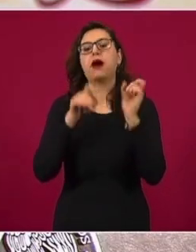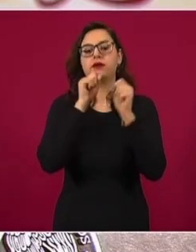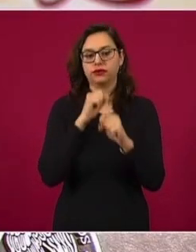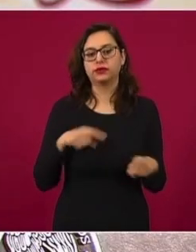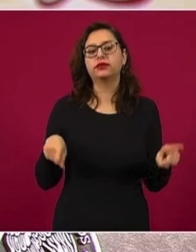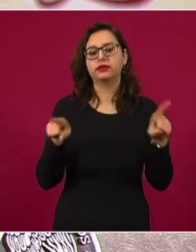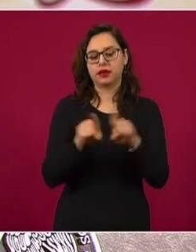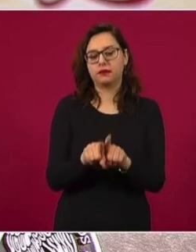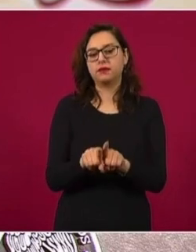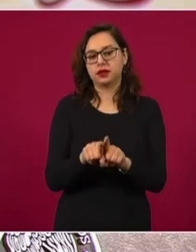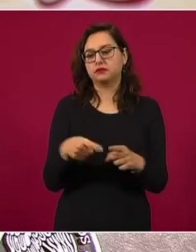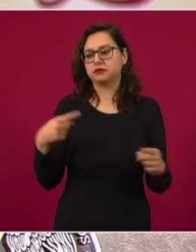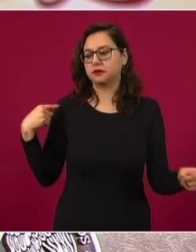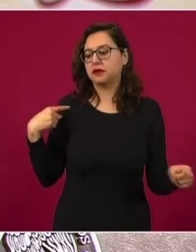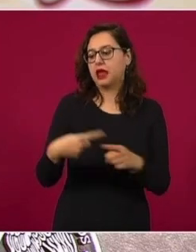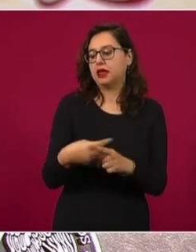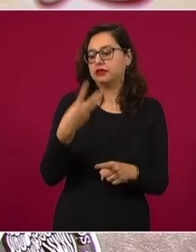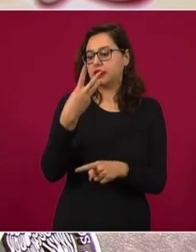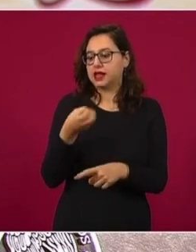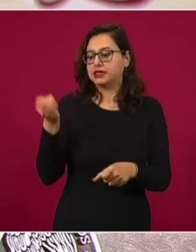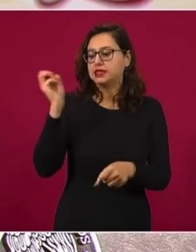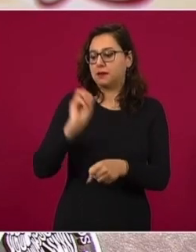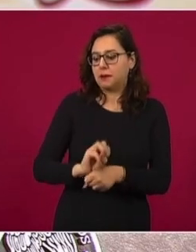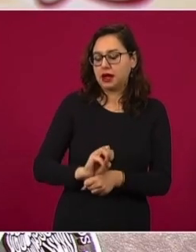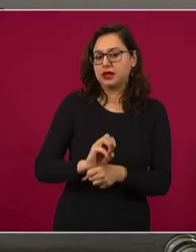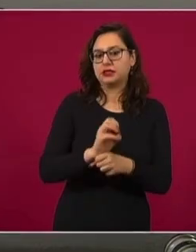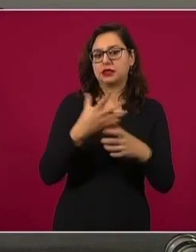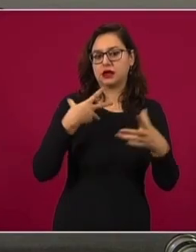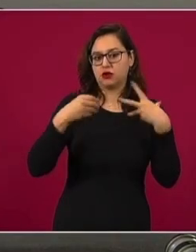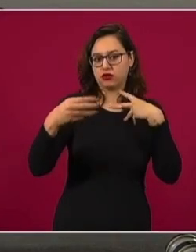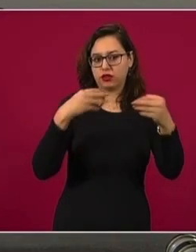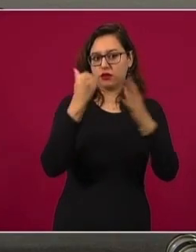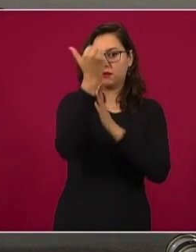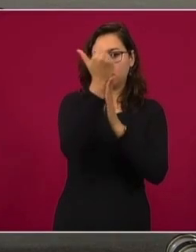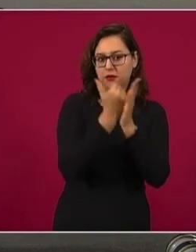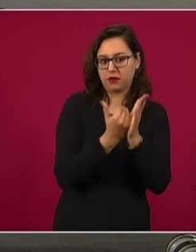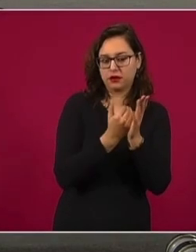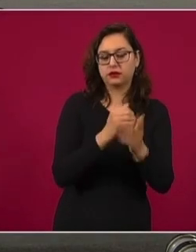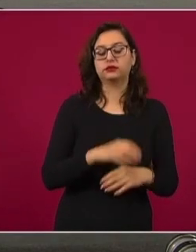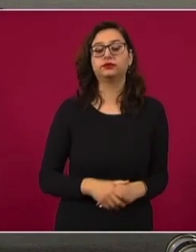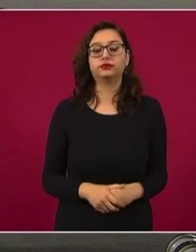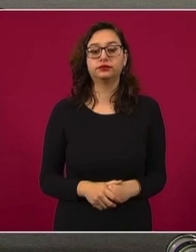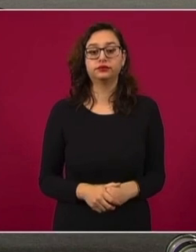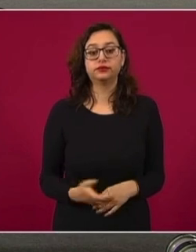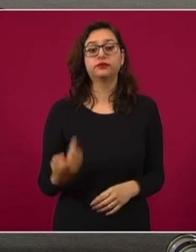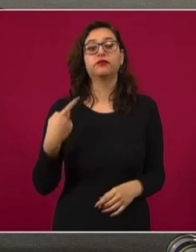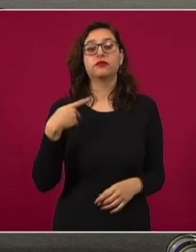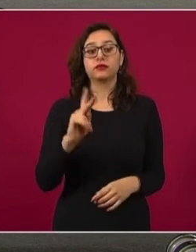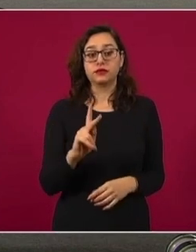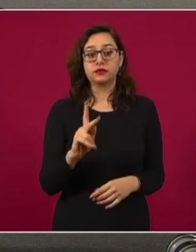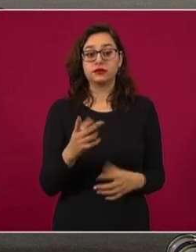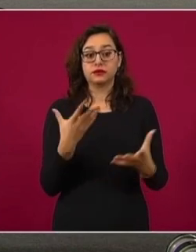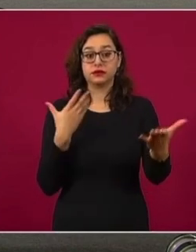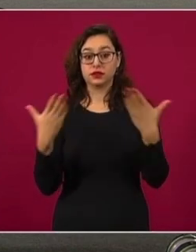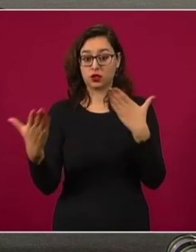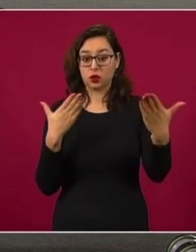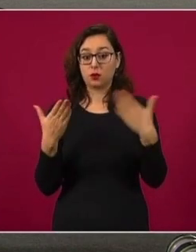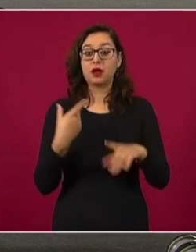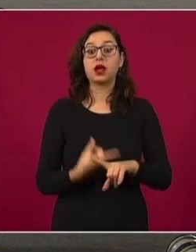a cumplirse tres semanas desde que empezaron a reducir los casos. Lo que es notorio es que si comparamos la segunda ola